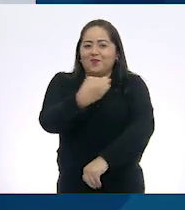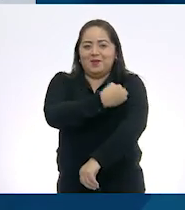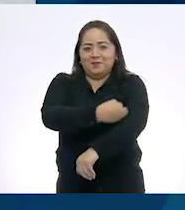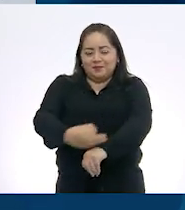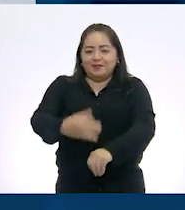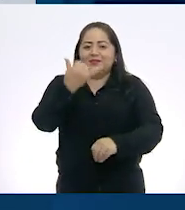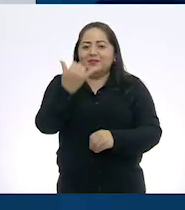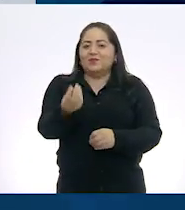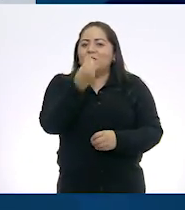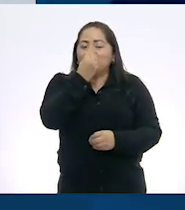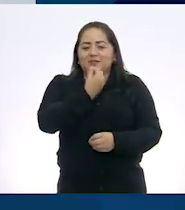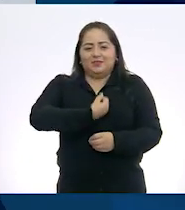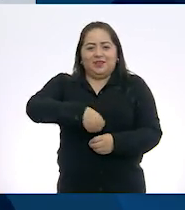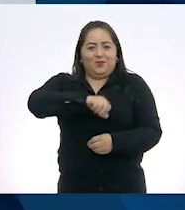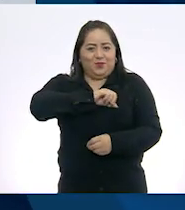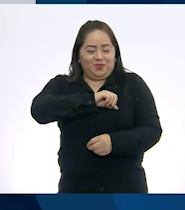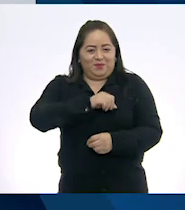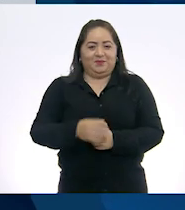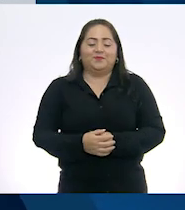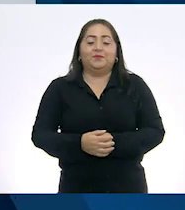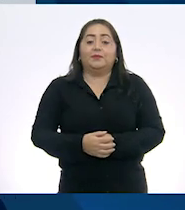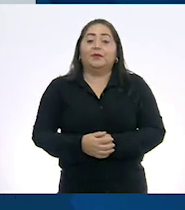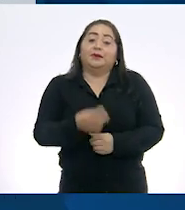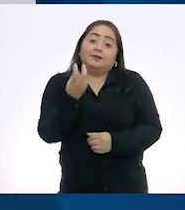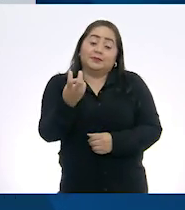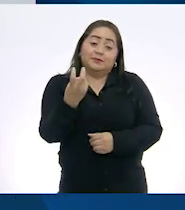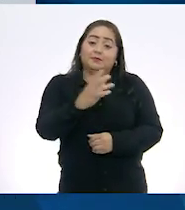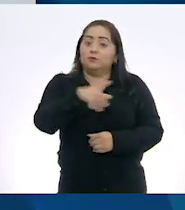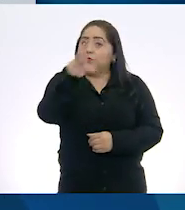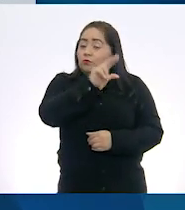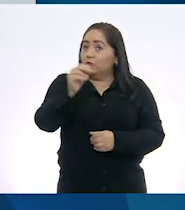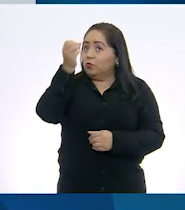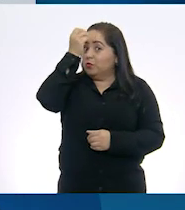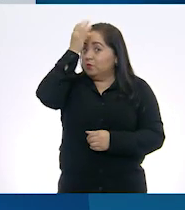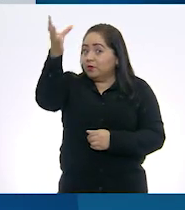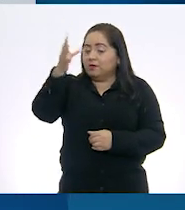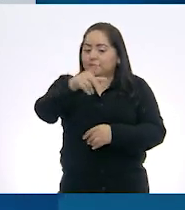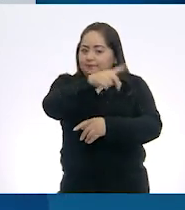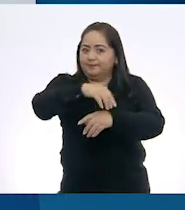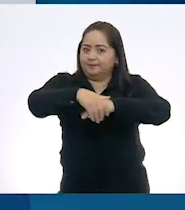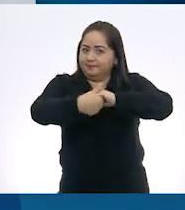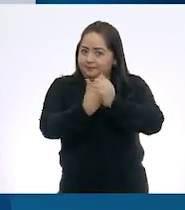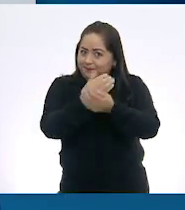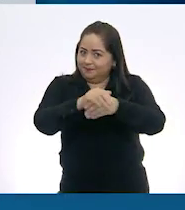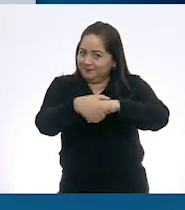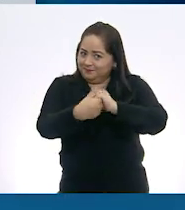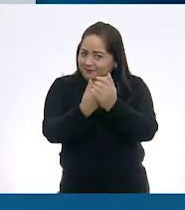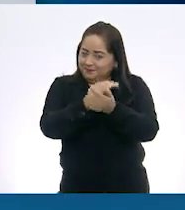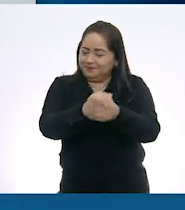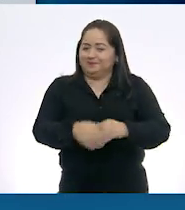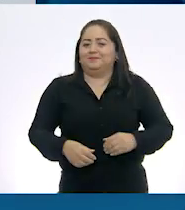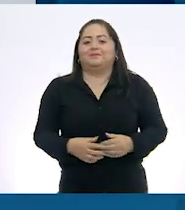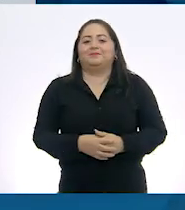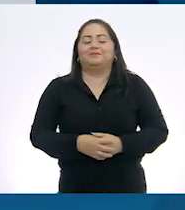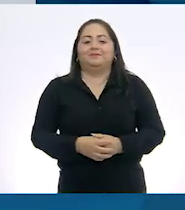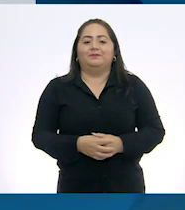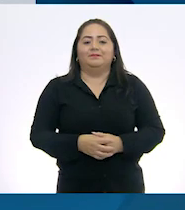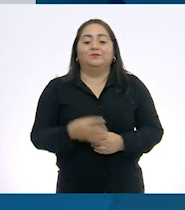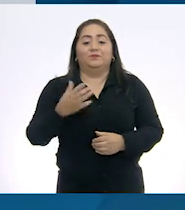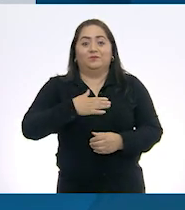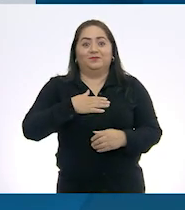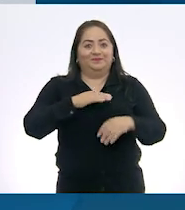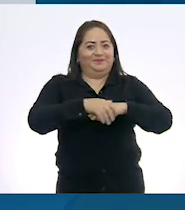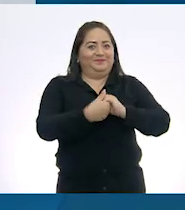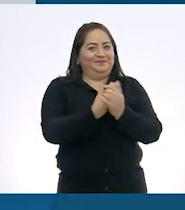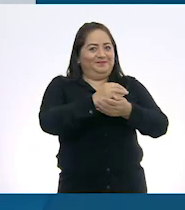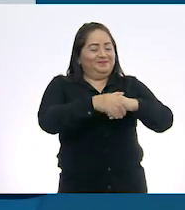y comer saludablemente. Así que no se olviden de lavarse las manos. Yo me lavo